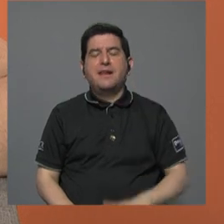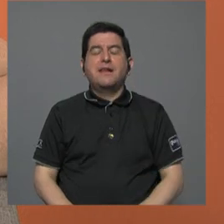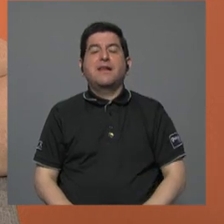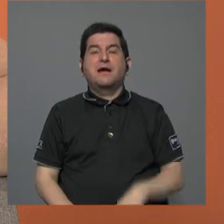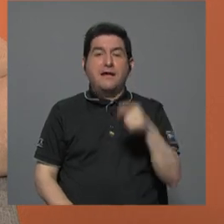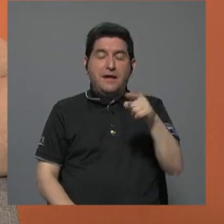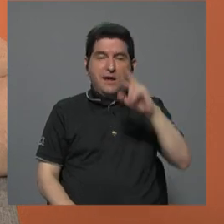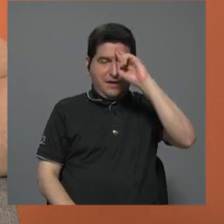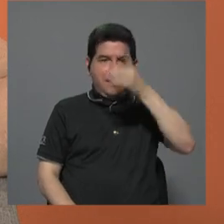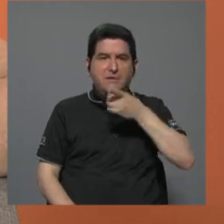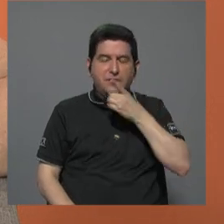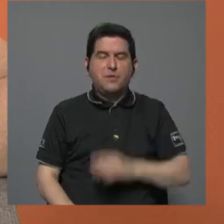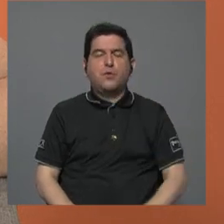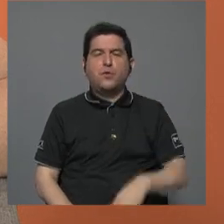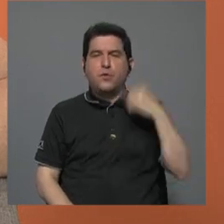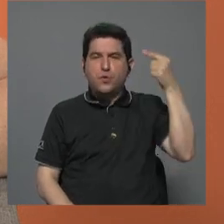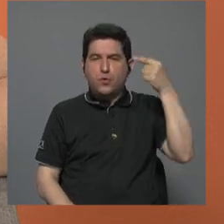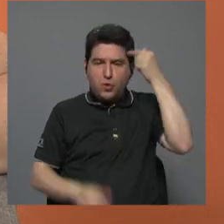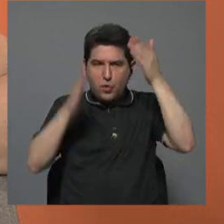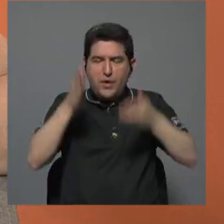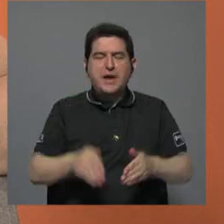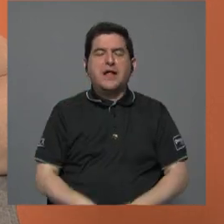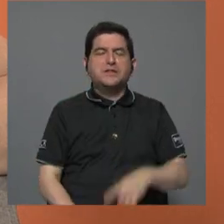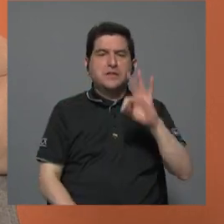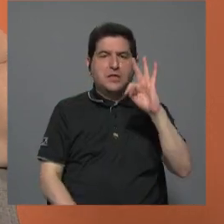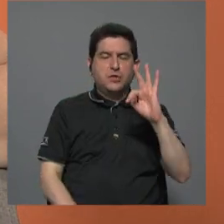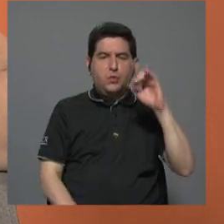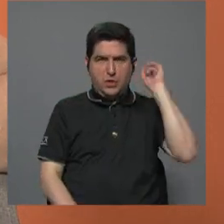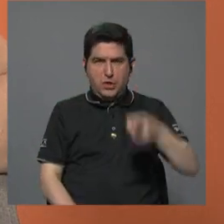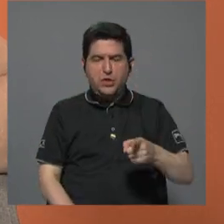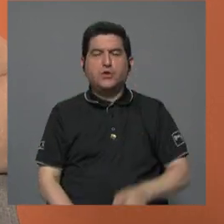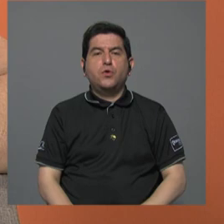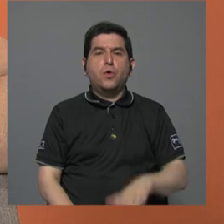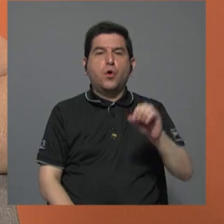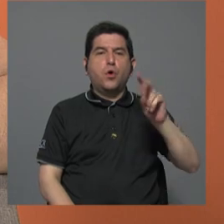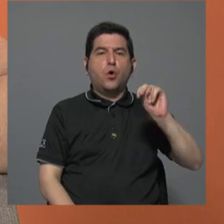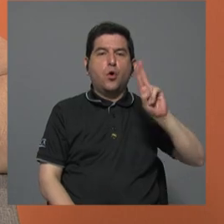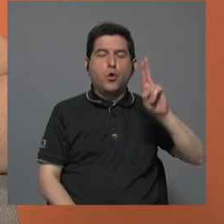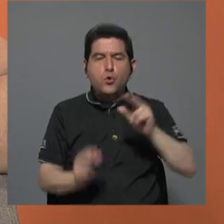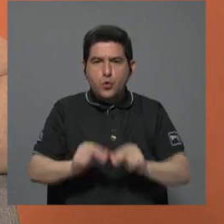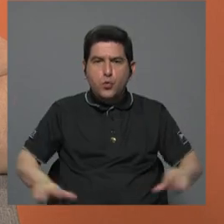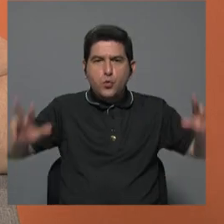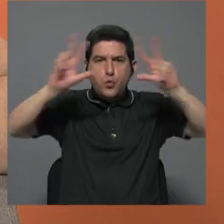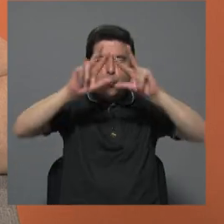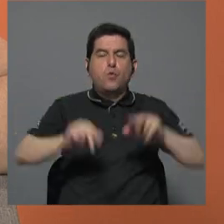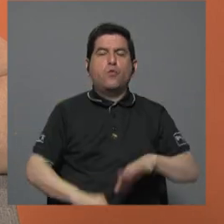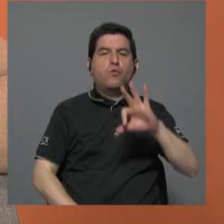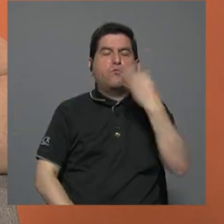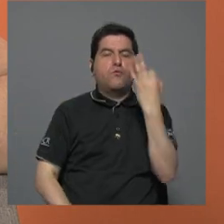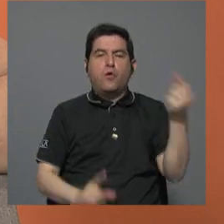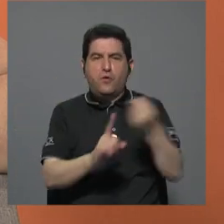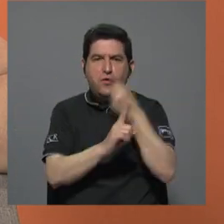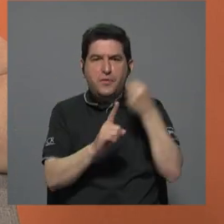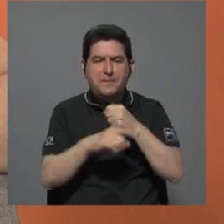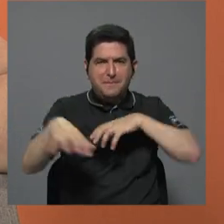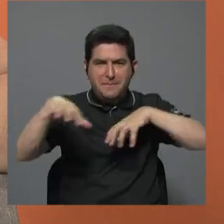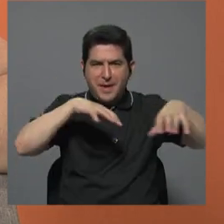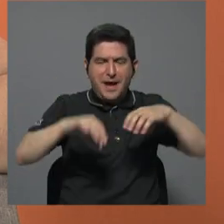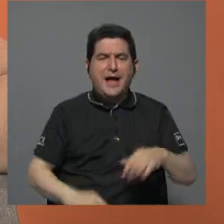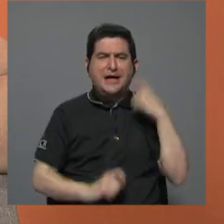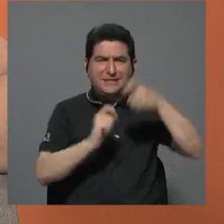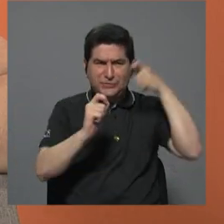órdenes del entonces dictador Trujillo. Básicamente Naciones Unidas define estas formas de violencia como un acto